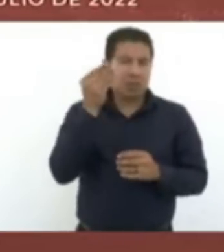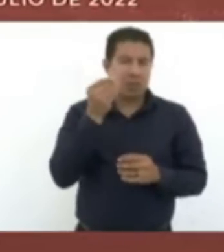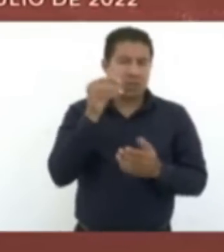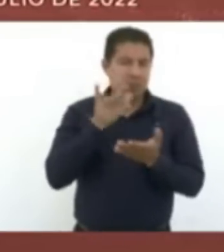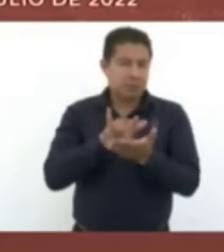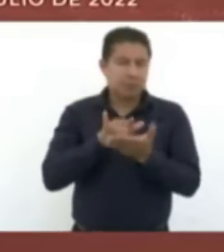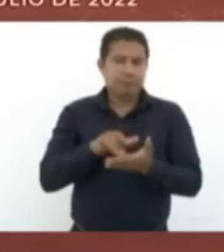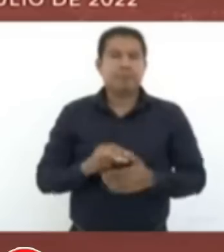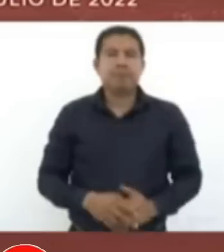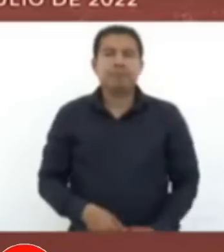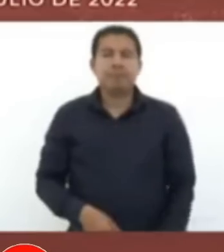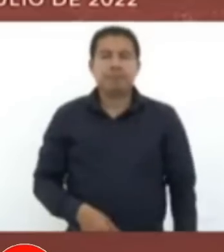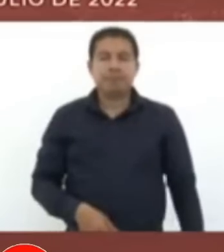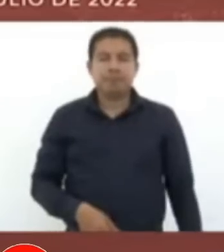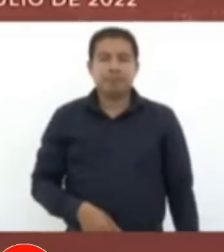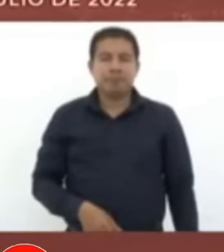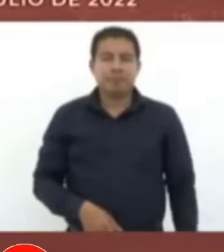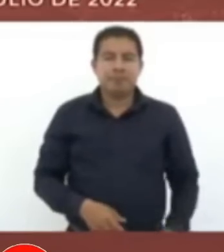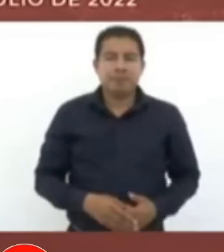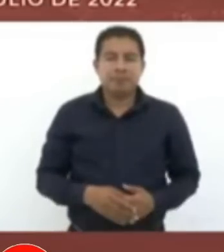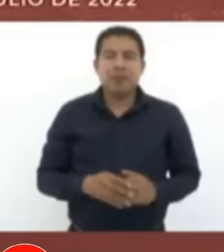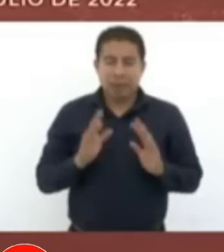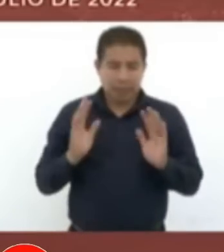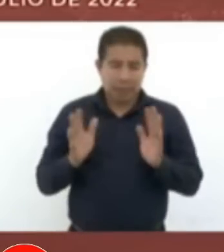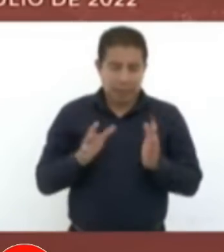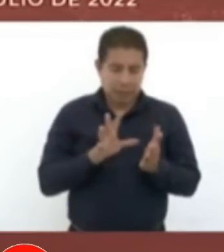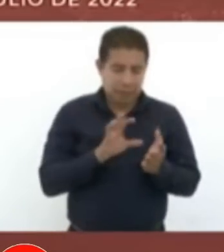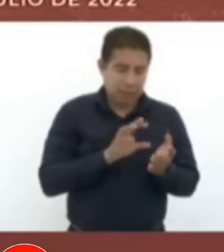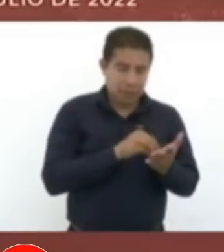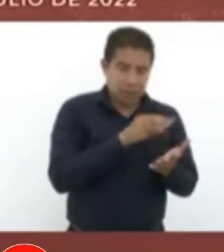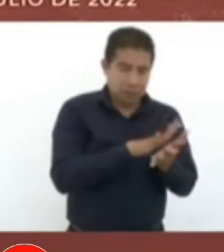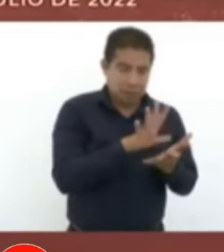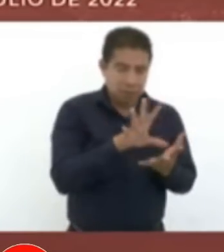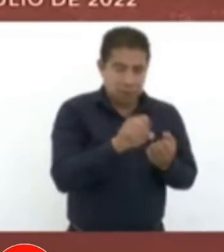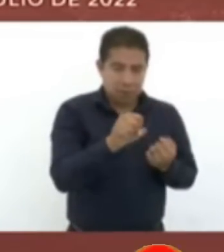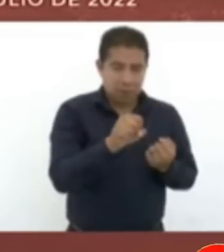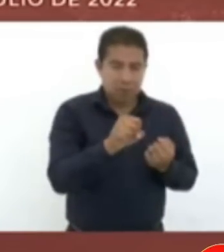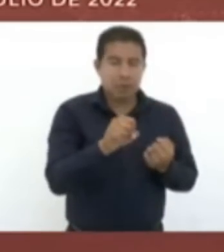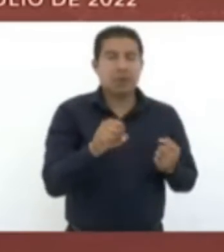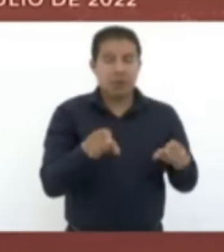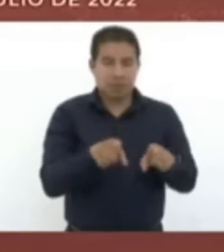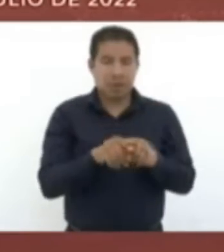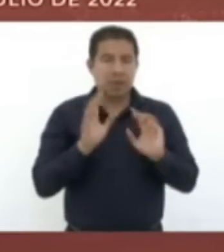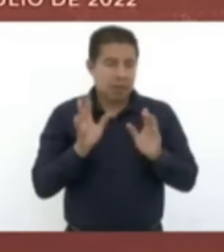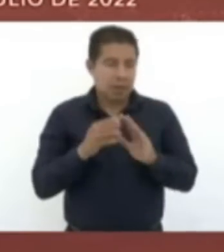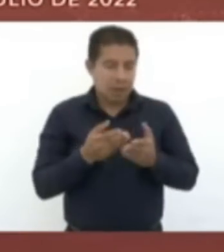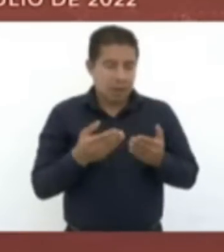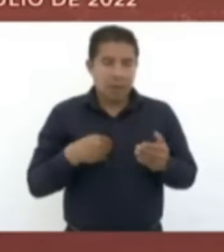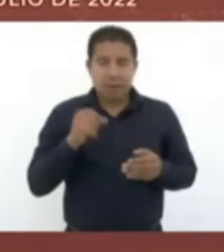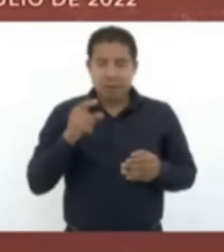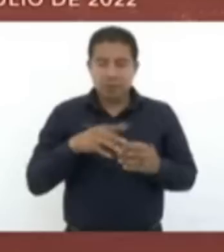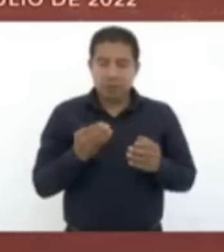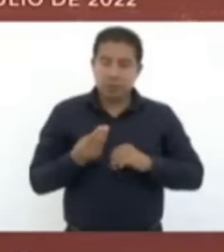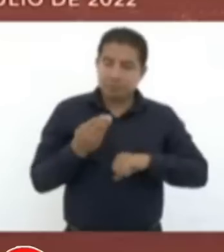Y ya les dije que ya quedó en la Constitución y además está el compromiso de que antes de que yo